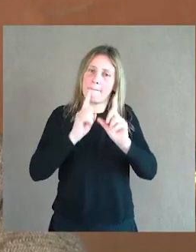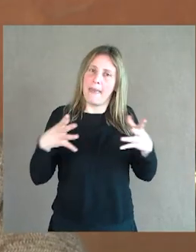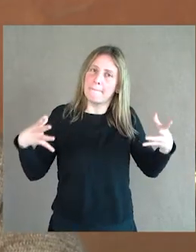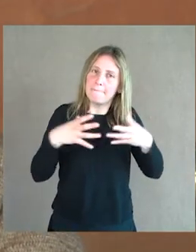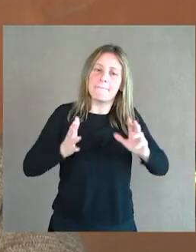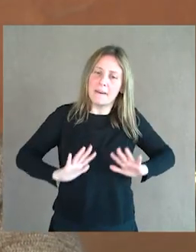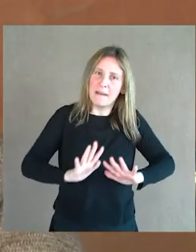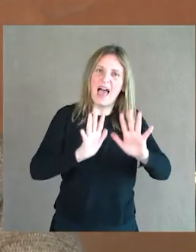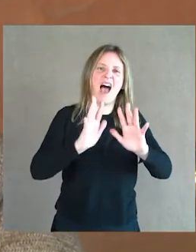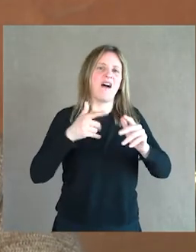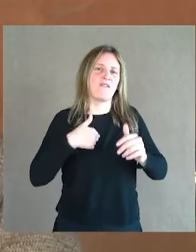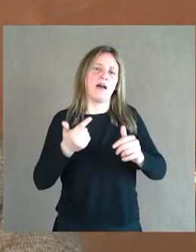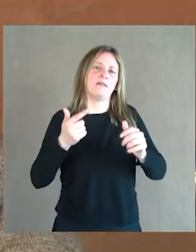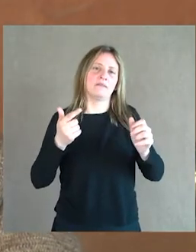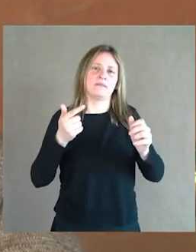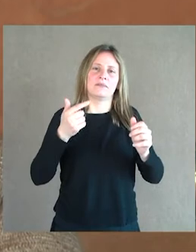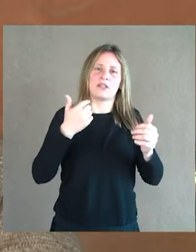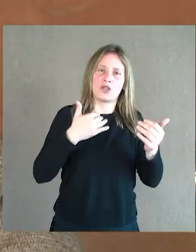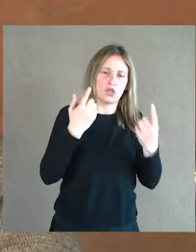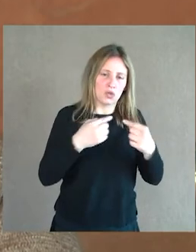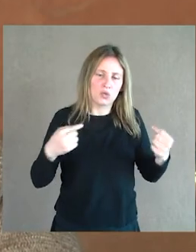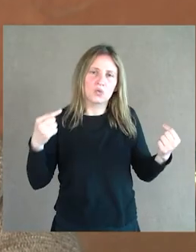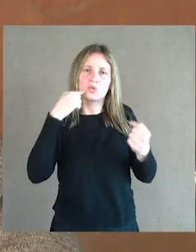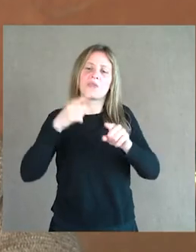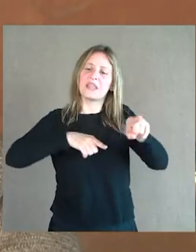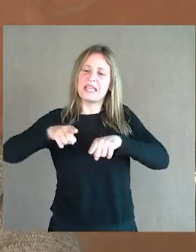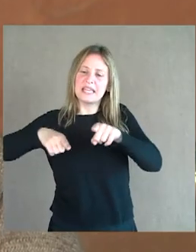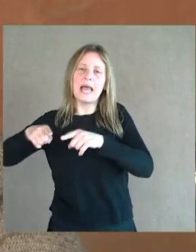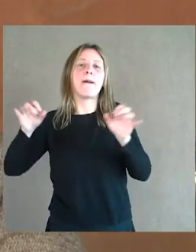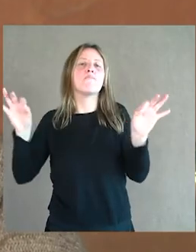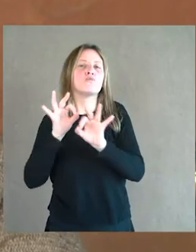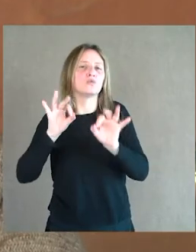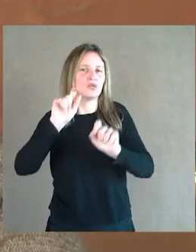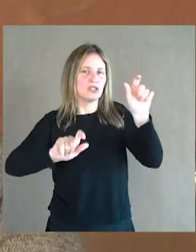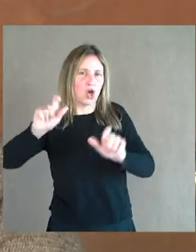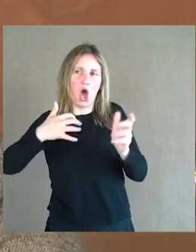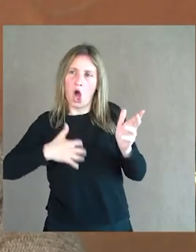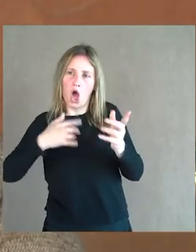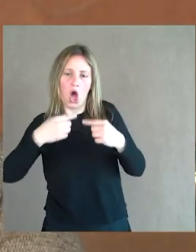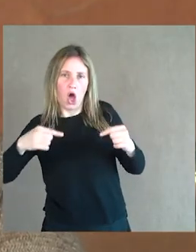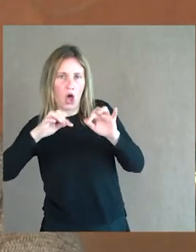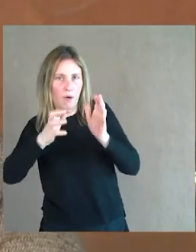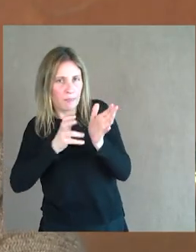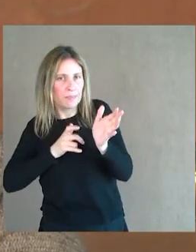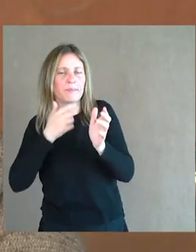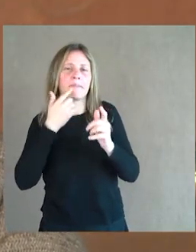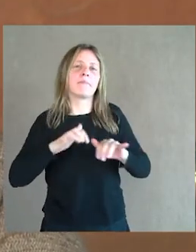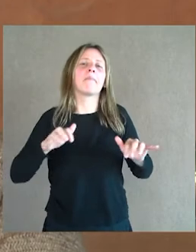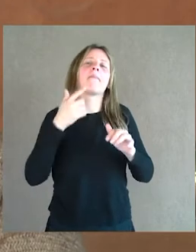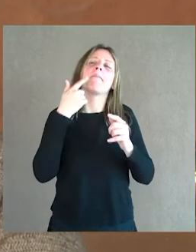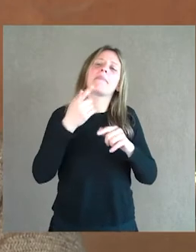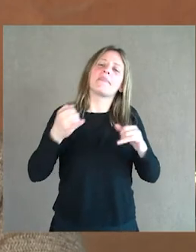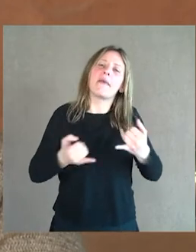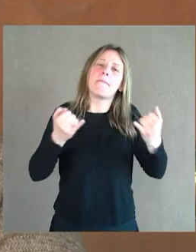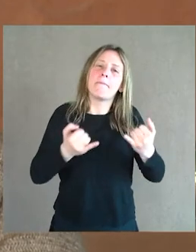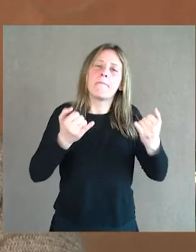preparaba las partichelas, encargaba de dirigir y de preparar a los músicos, y tuvo realmente mucho tiempo para justamente